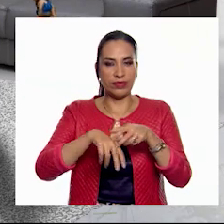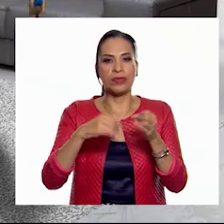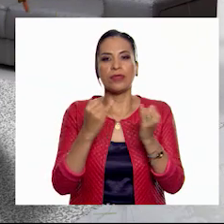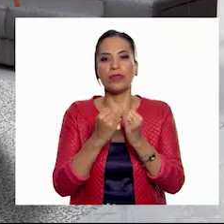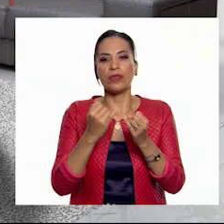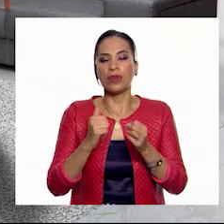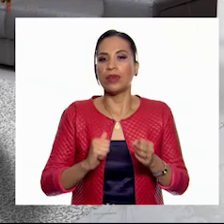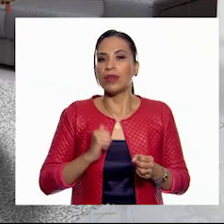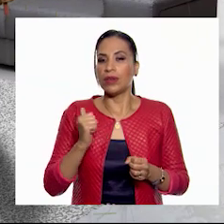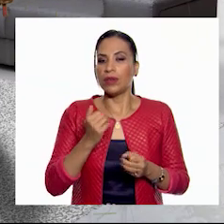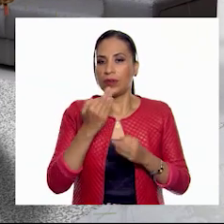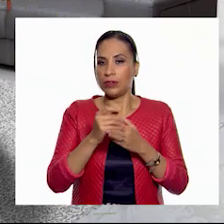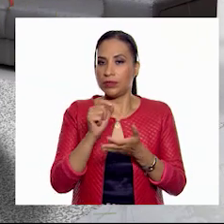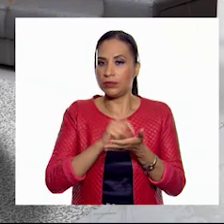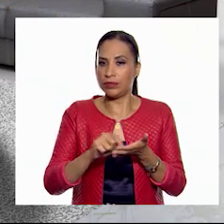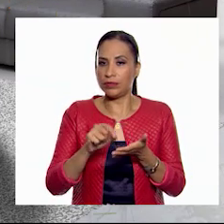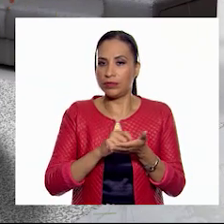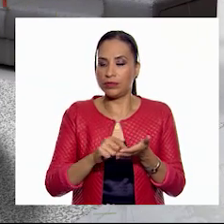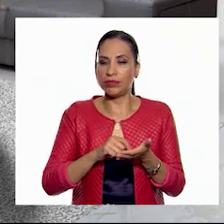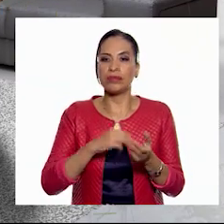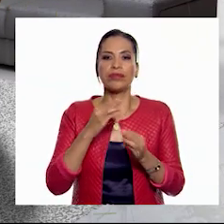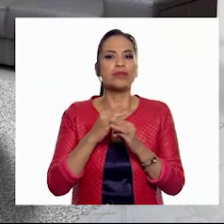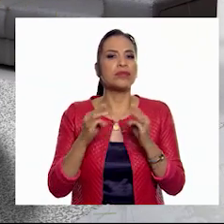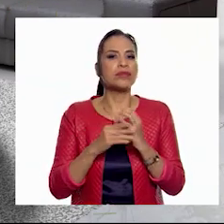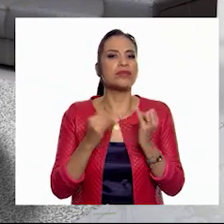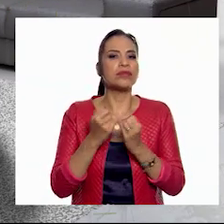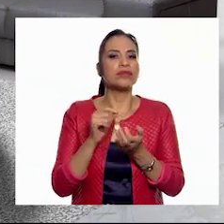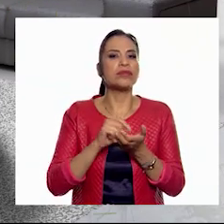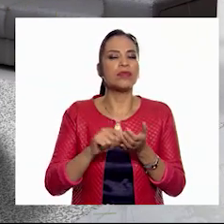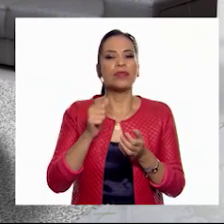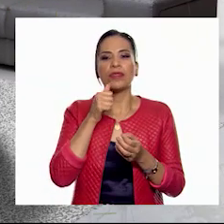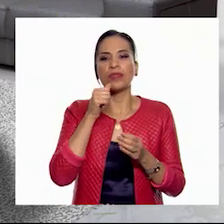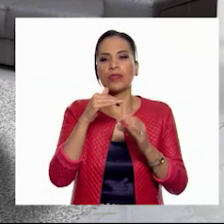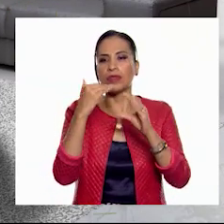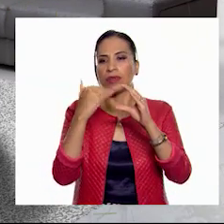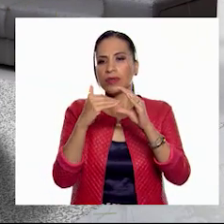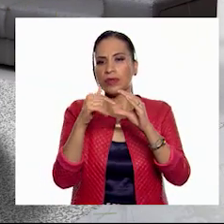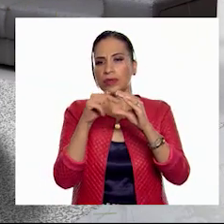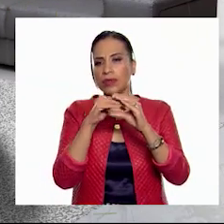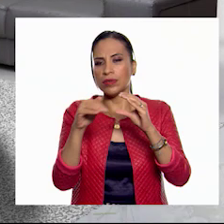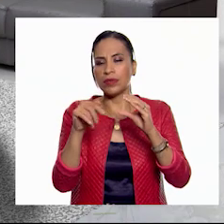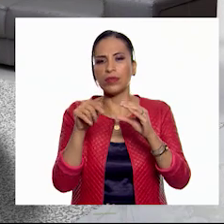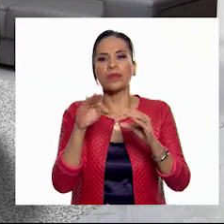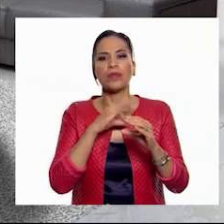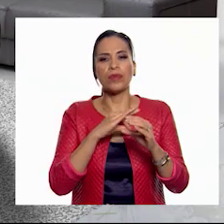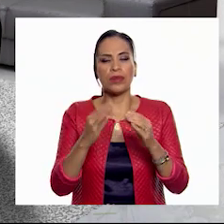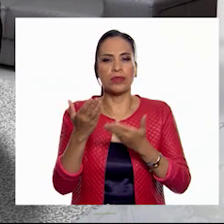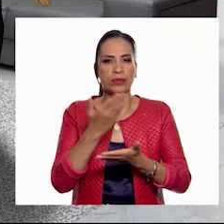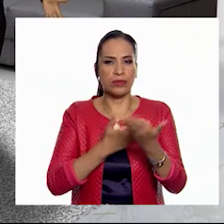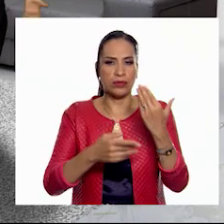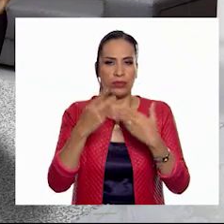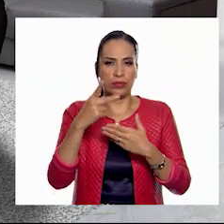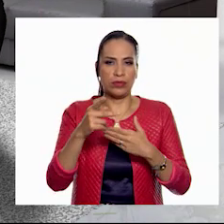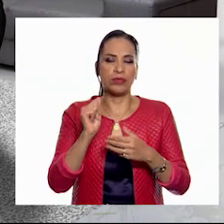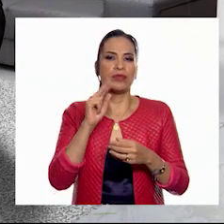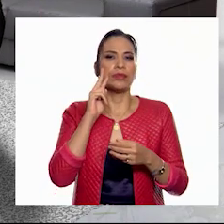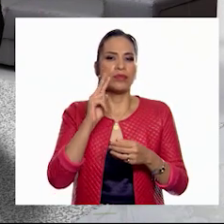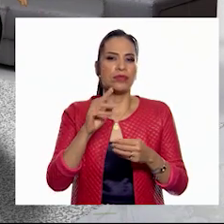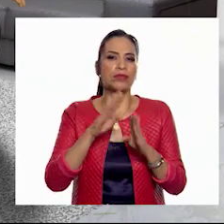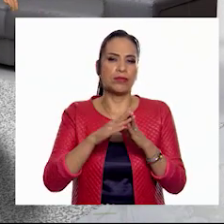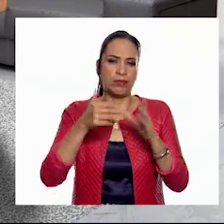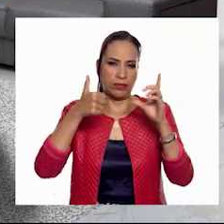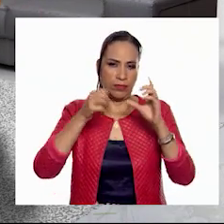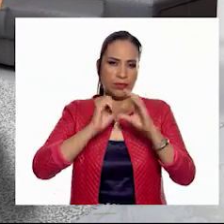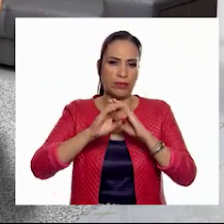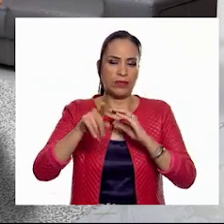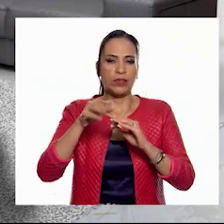Y aprovechando que estás anotando el material, también anota el correo al que puedas compartirnos tus evidencias o comentarios